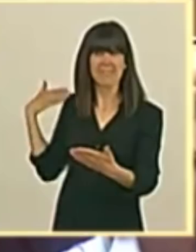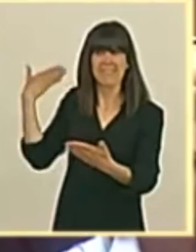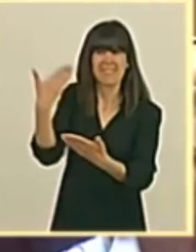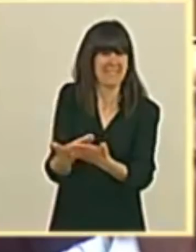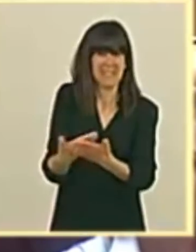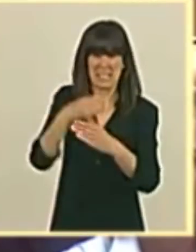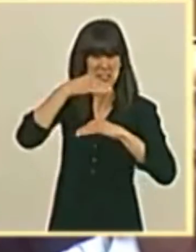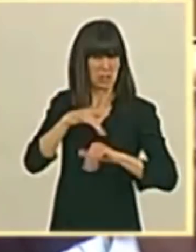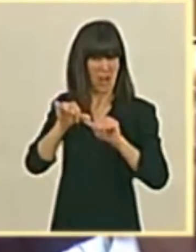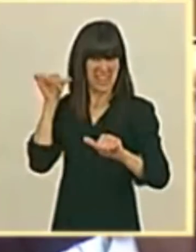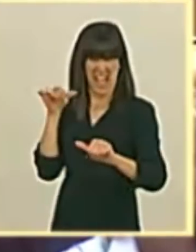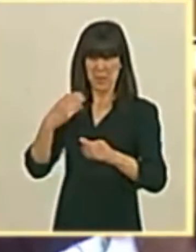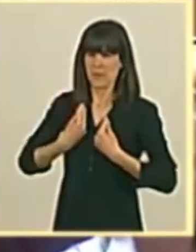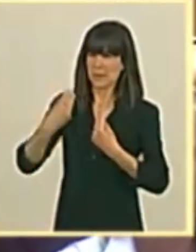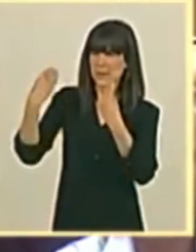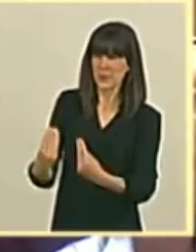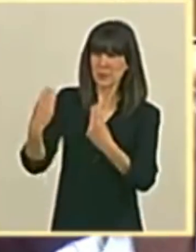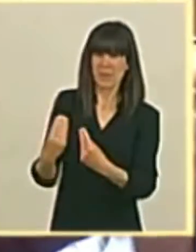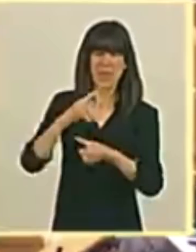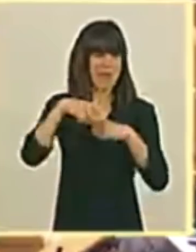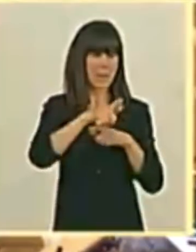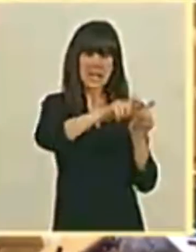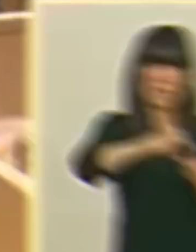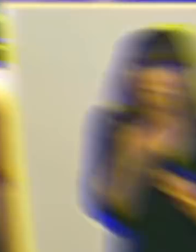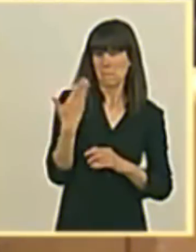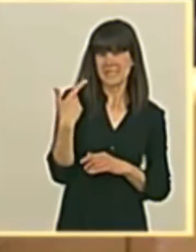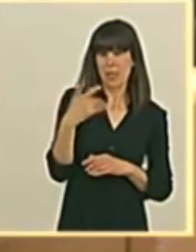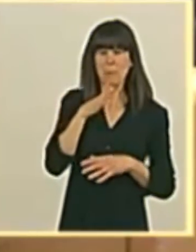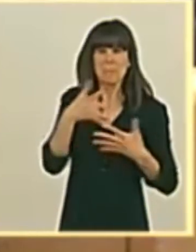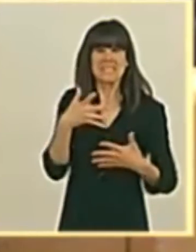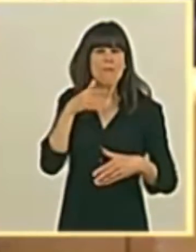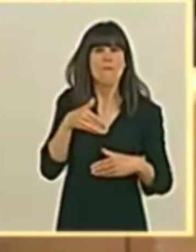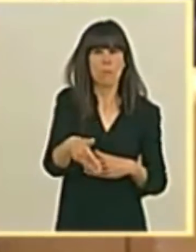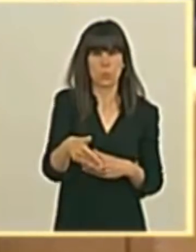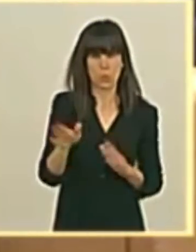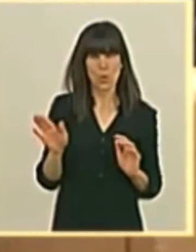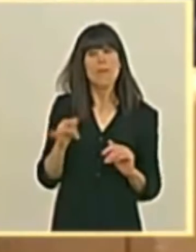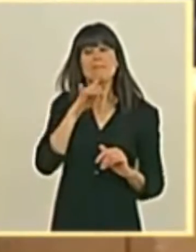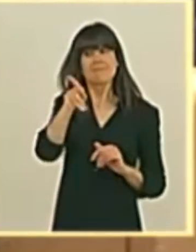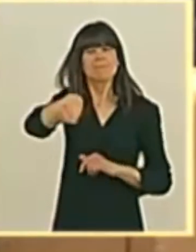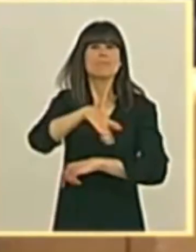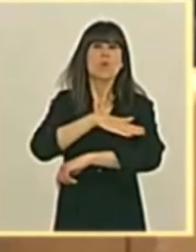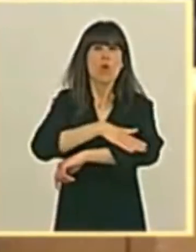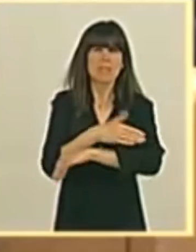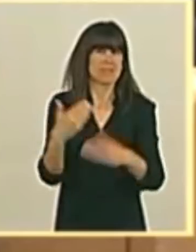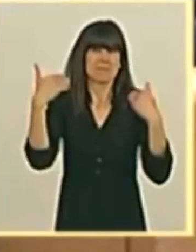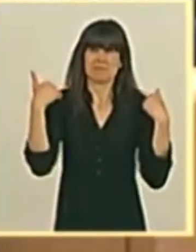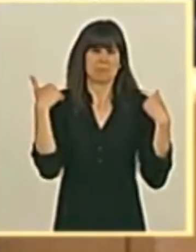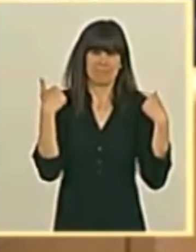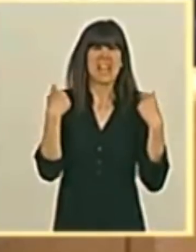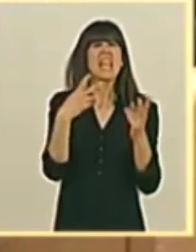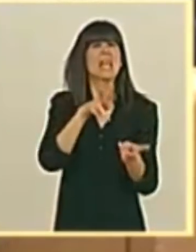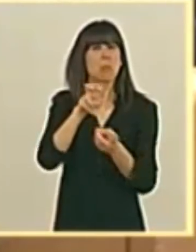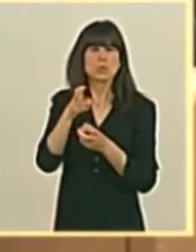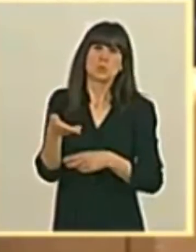mejor que la mayoría de familias en España. No es ético. Ustedes cuando han gobernado han subido todos los impuestos. Es verdad que